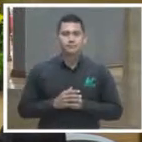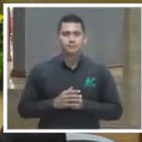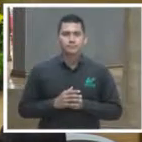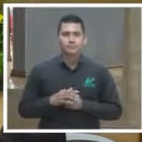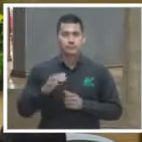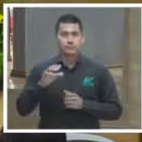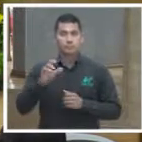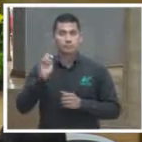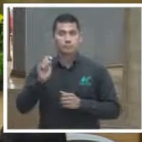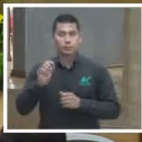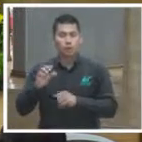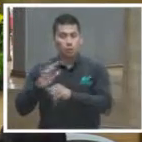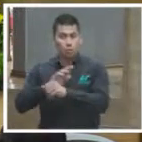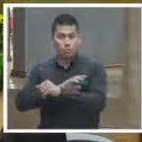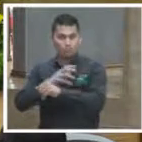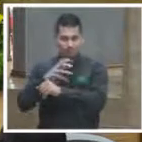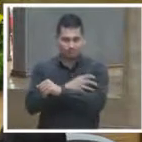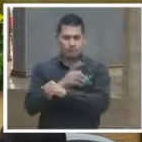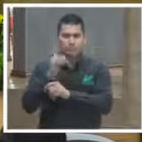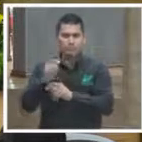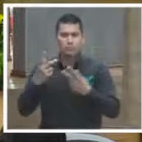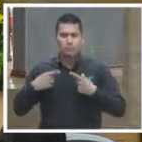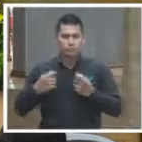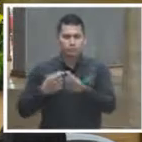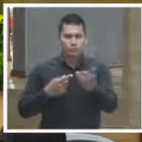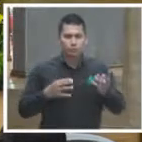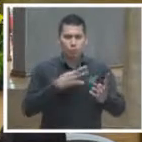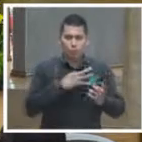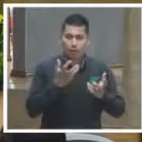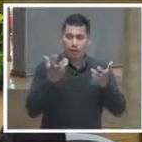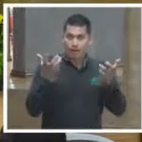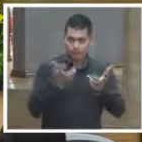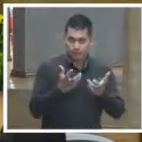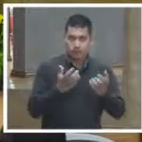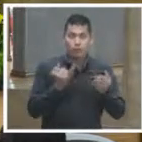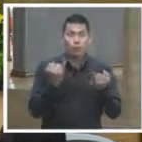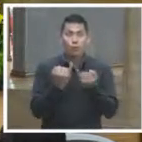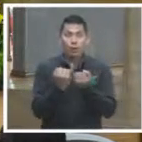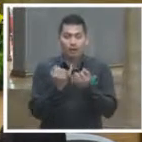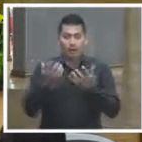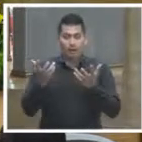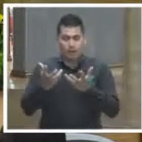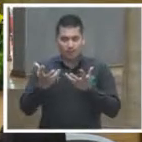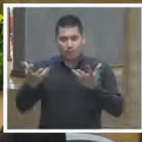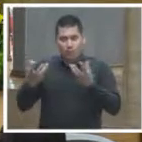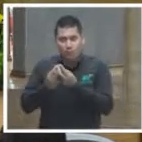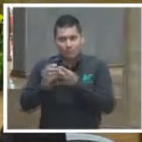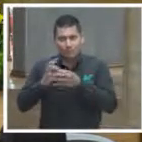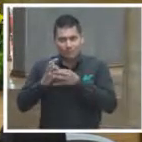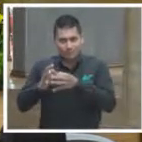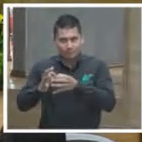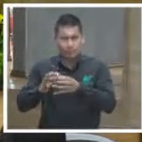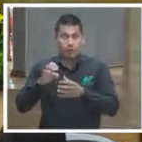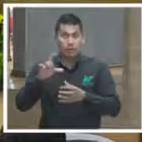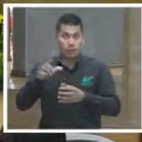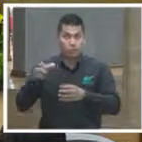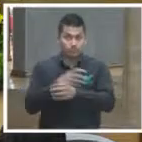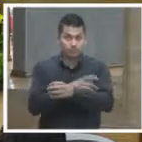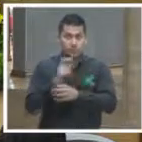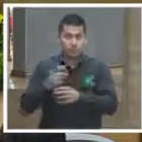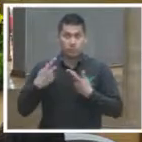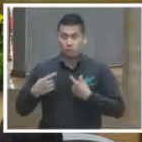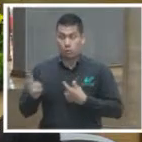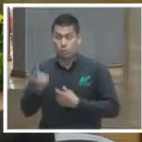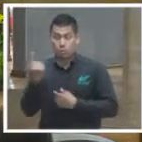corresponde a la capacidad humana no sólo para actuar sino para actuar en concierto el poder nunca es propiedad de un